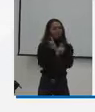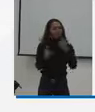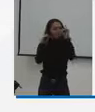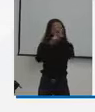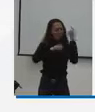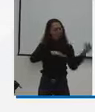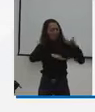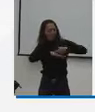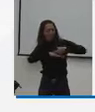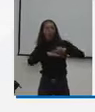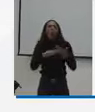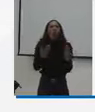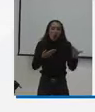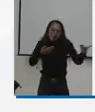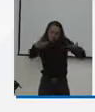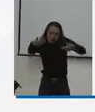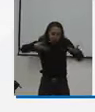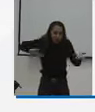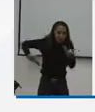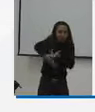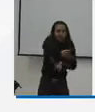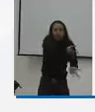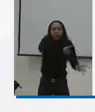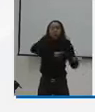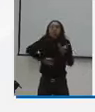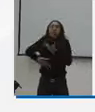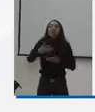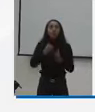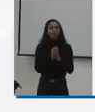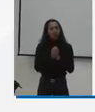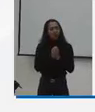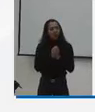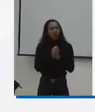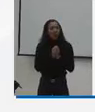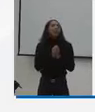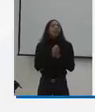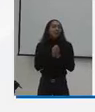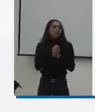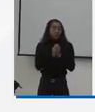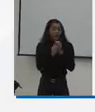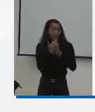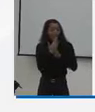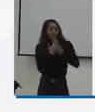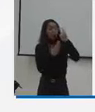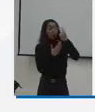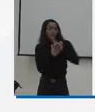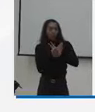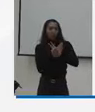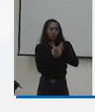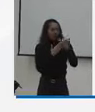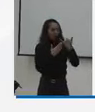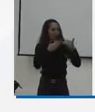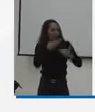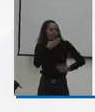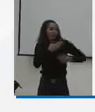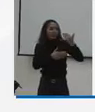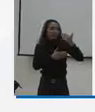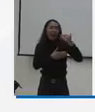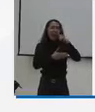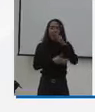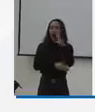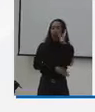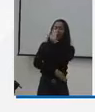asociado como bondades y adelantos de este proyecto lo que ya el señor ministro ha